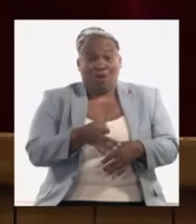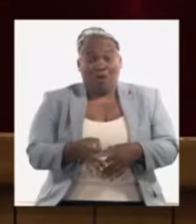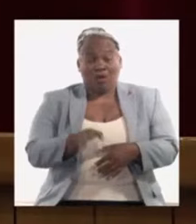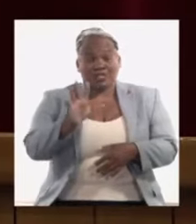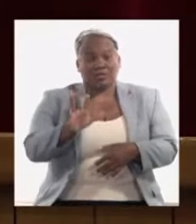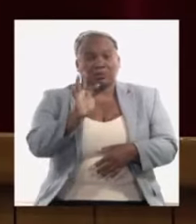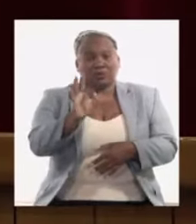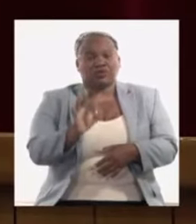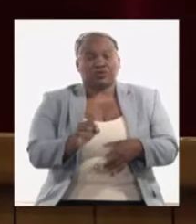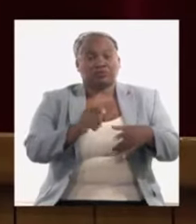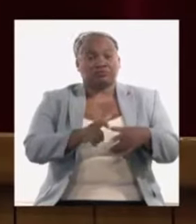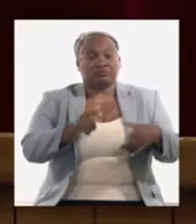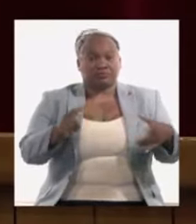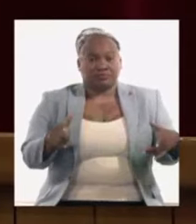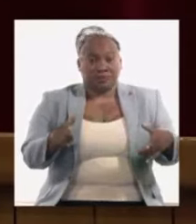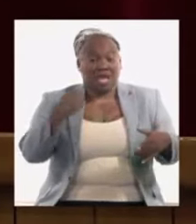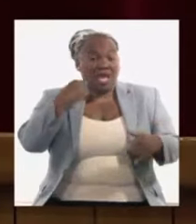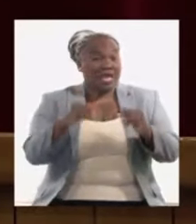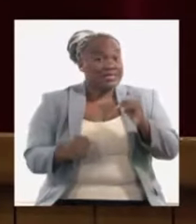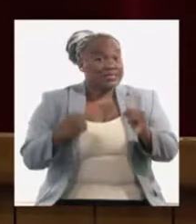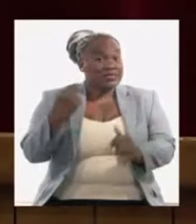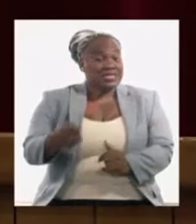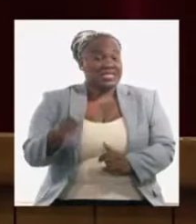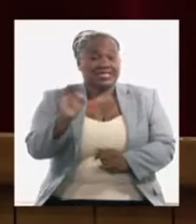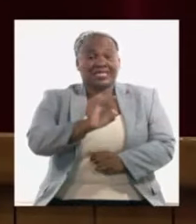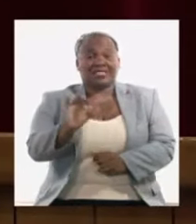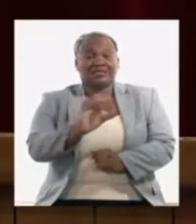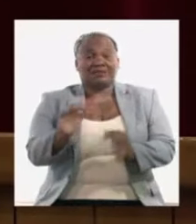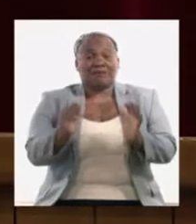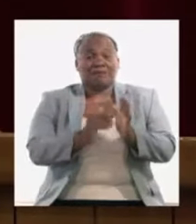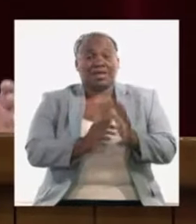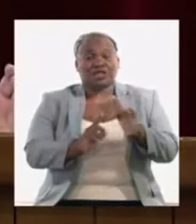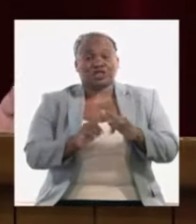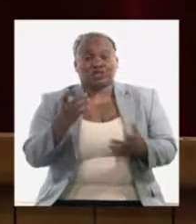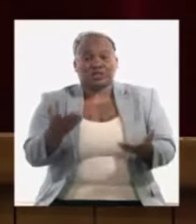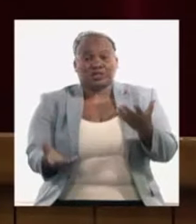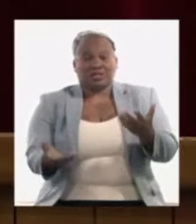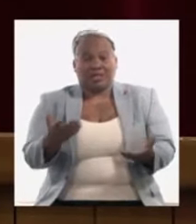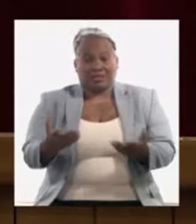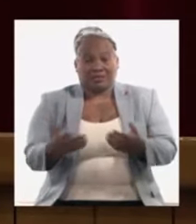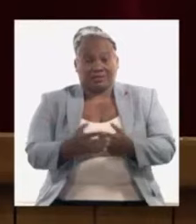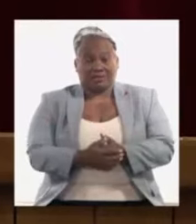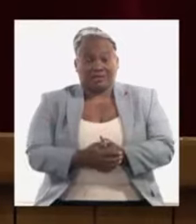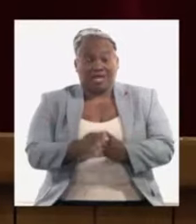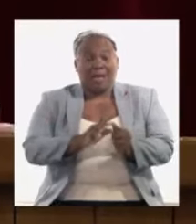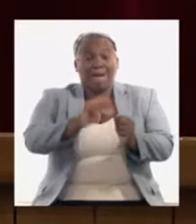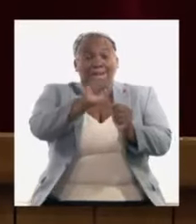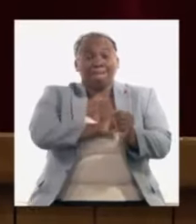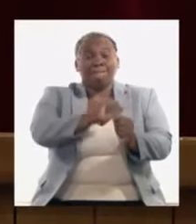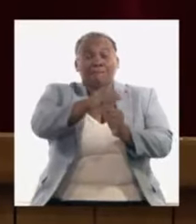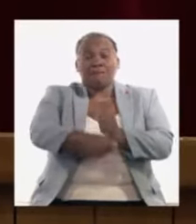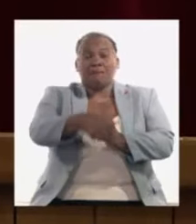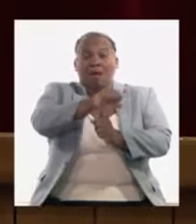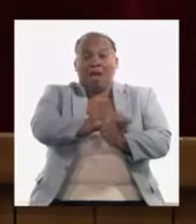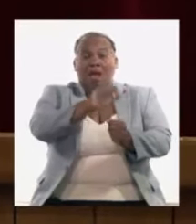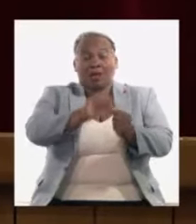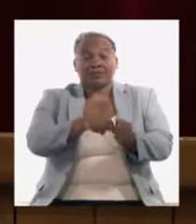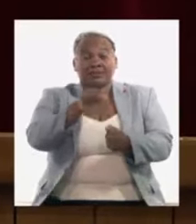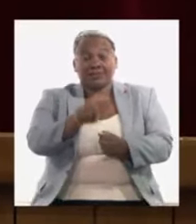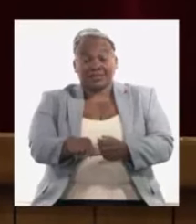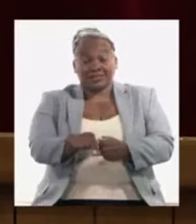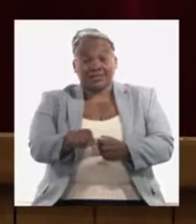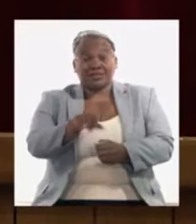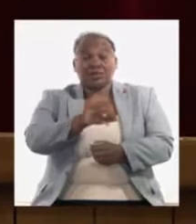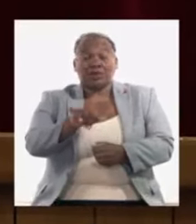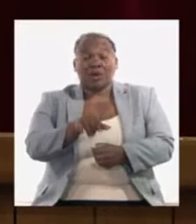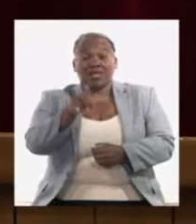5% llegaríamos el próximo año a 77.000 toneladas el maíz estaríamos creciendo o proyectando un crecimiento de un 16